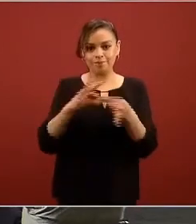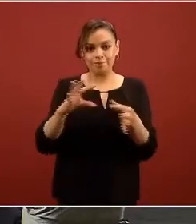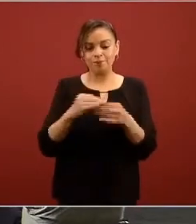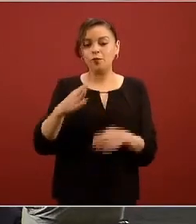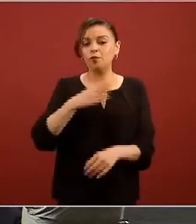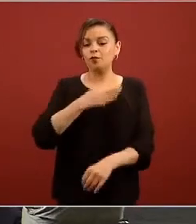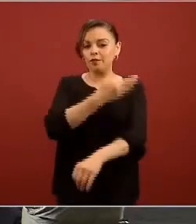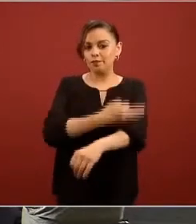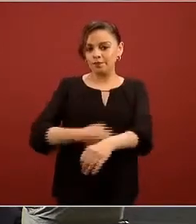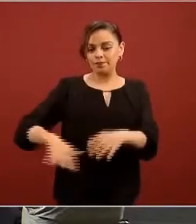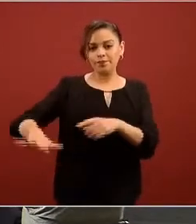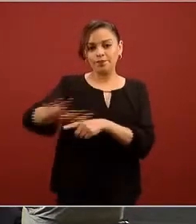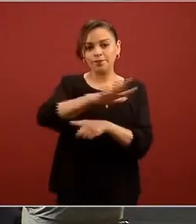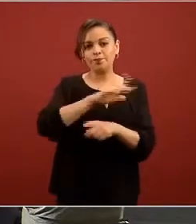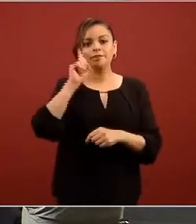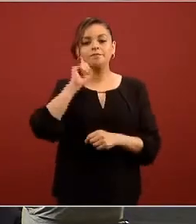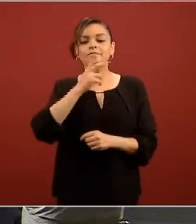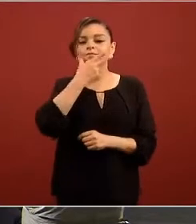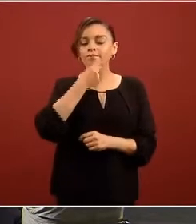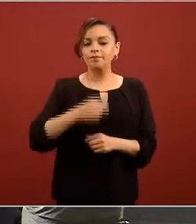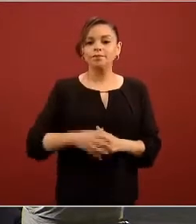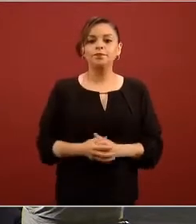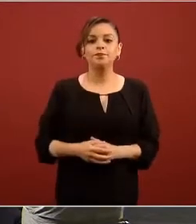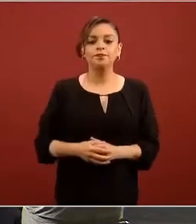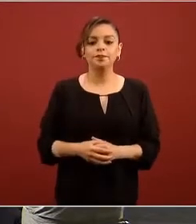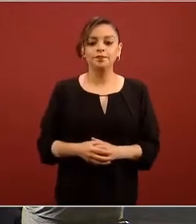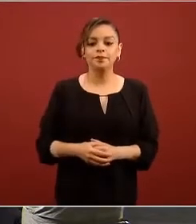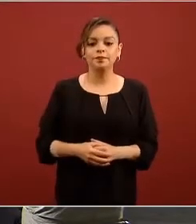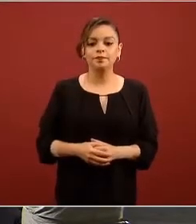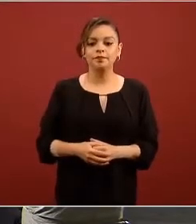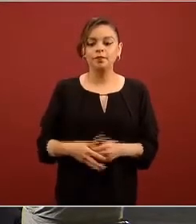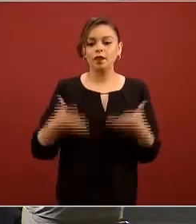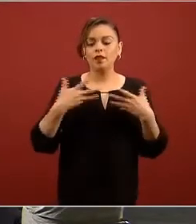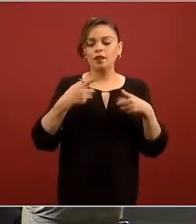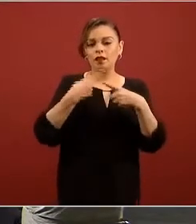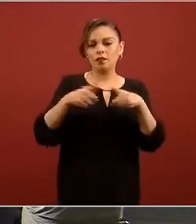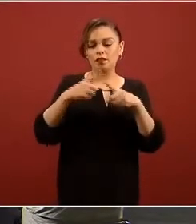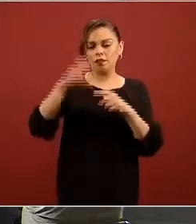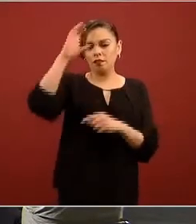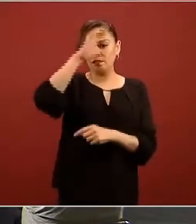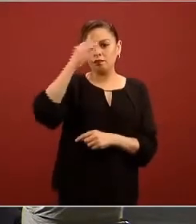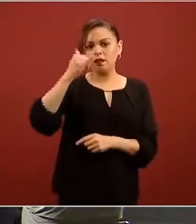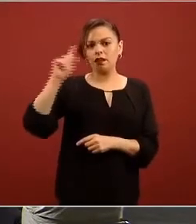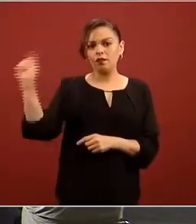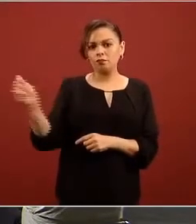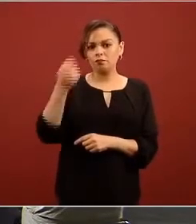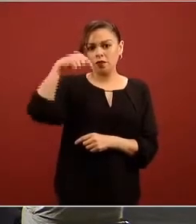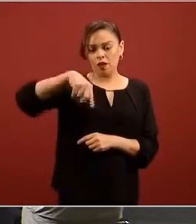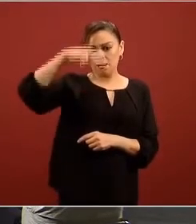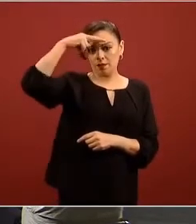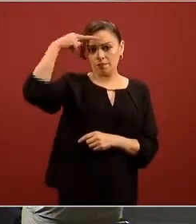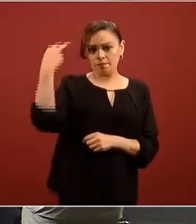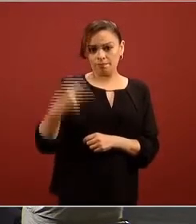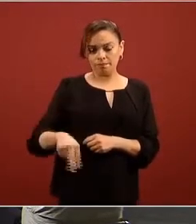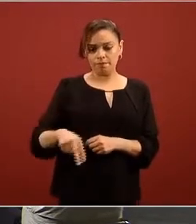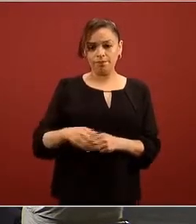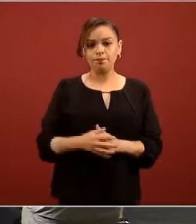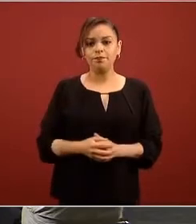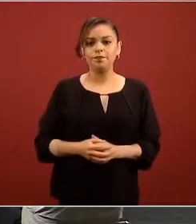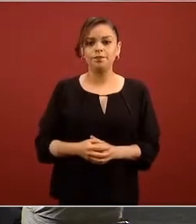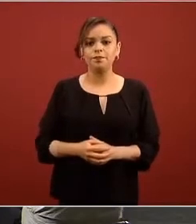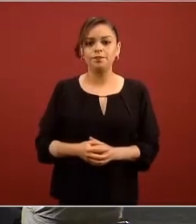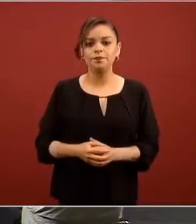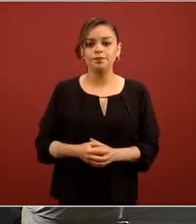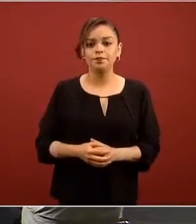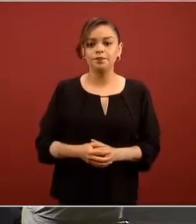en México hay muchas capacidades científicas y tecnológicas sin embargo cuando llegamos en